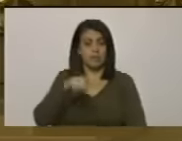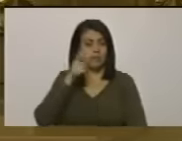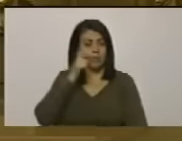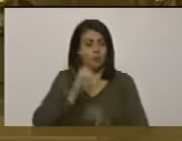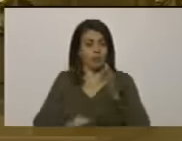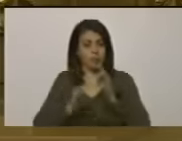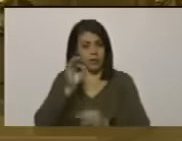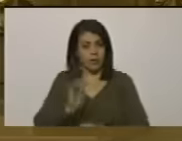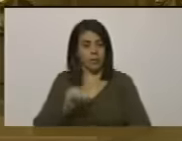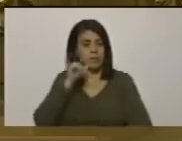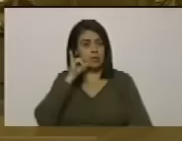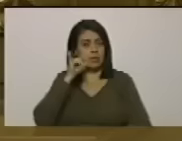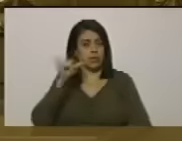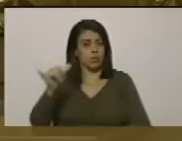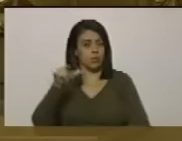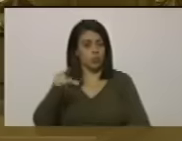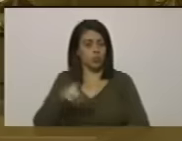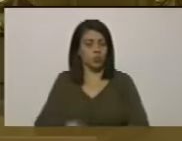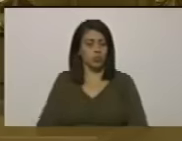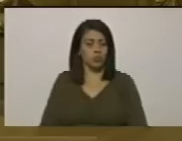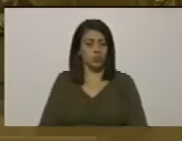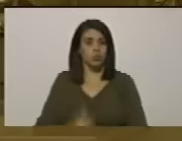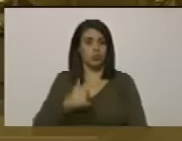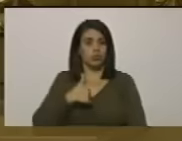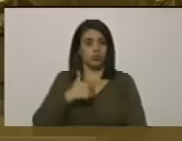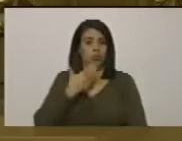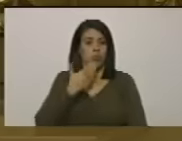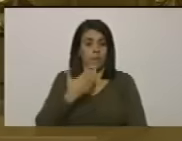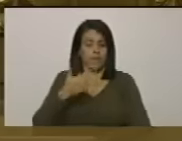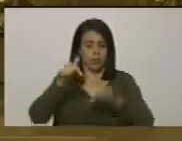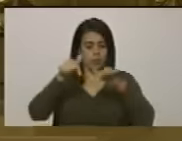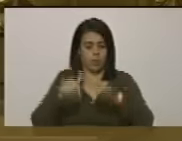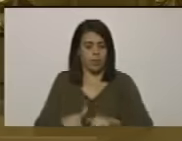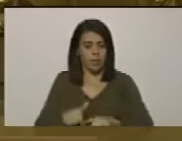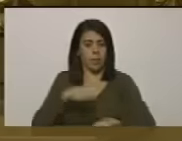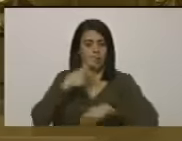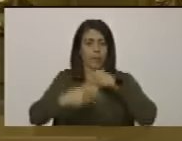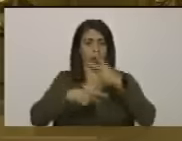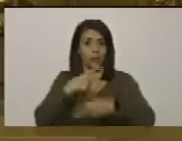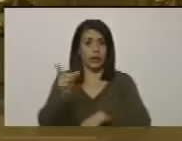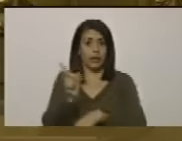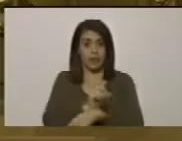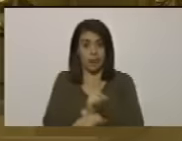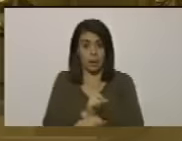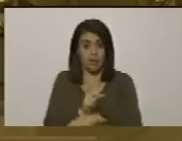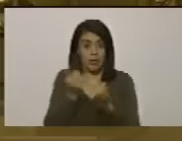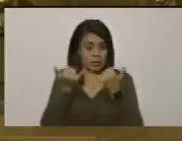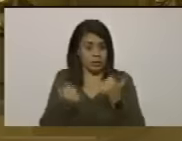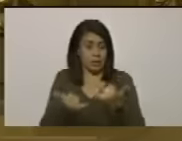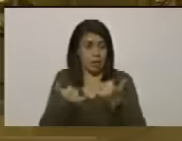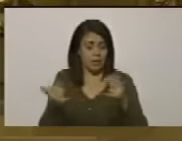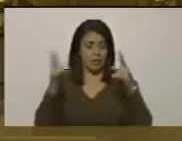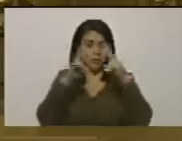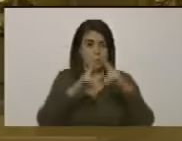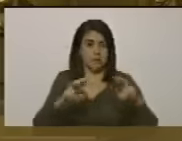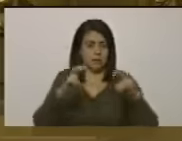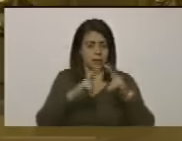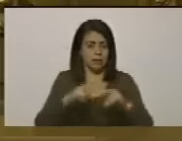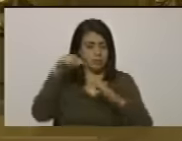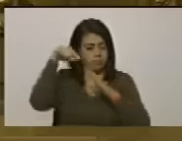fiscal de dulcia yo pido acá que se proceda de inmediato a la investigación